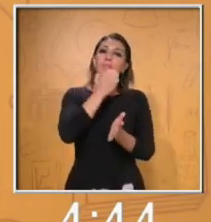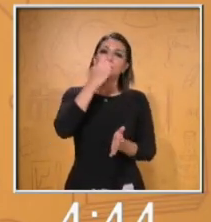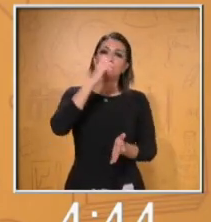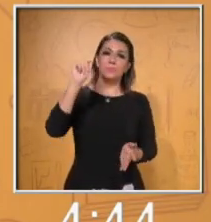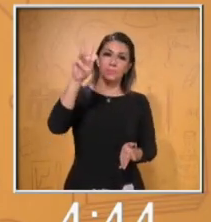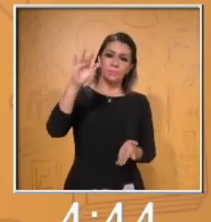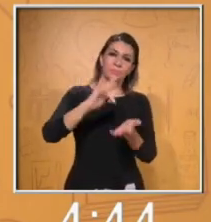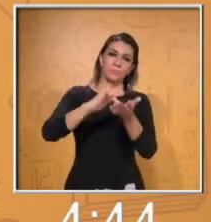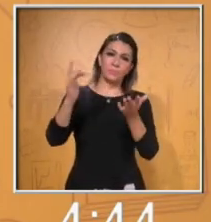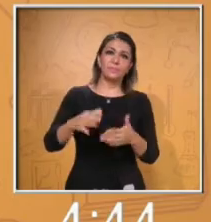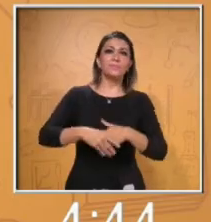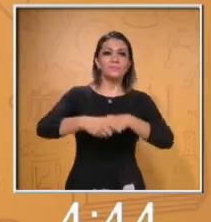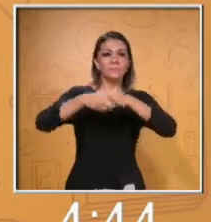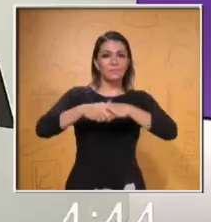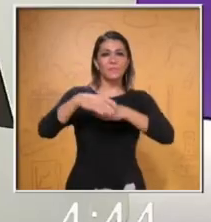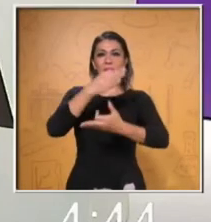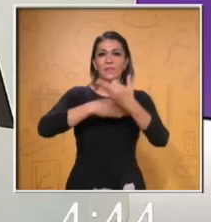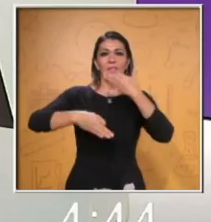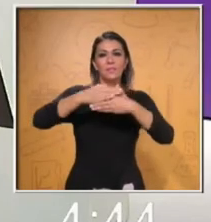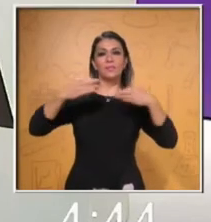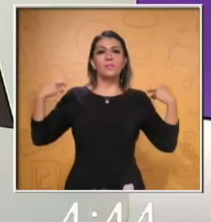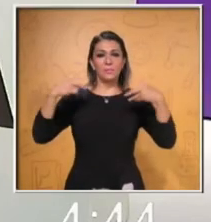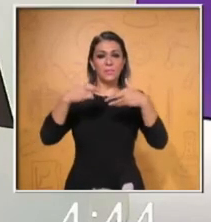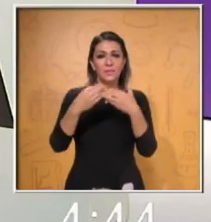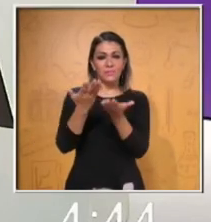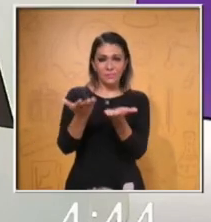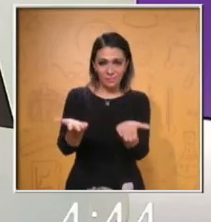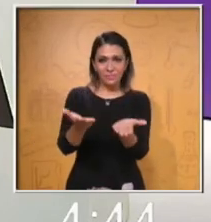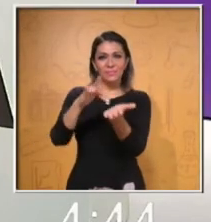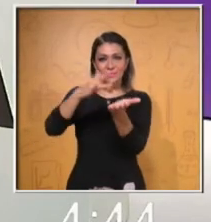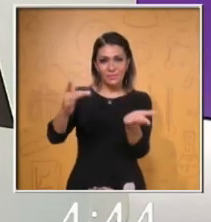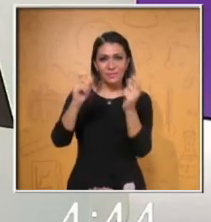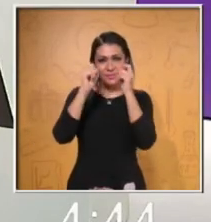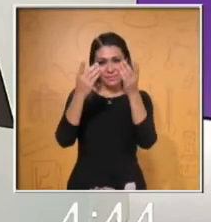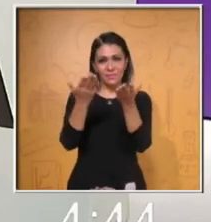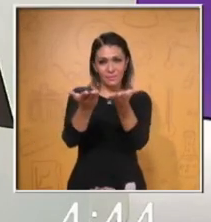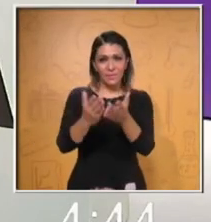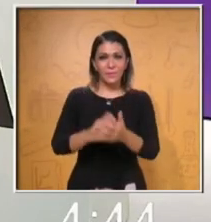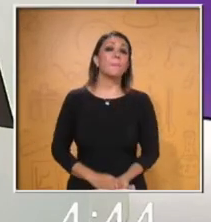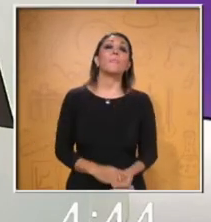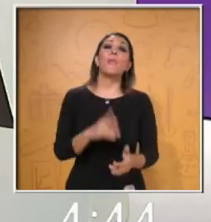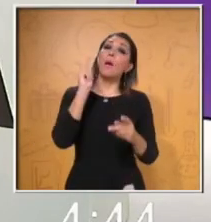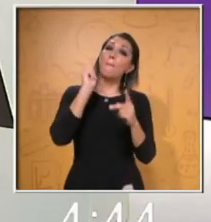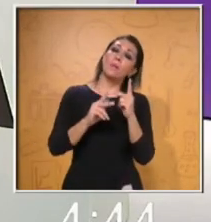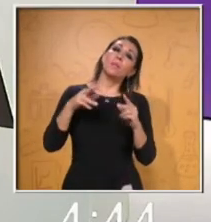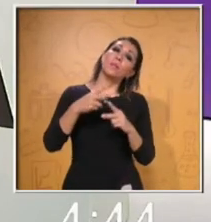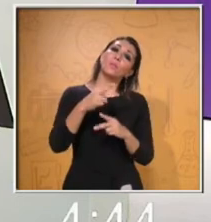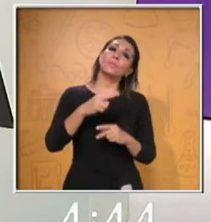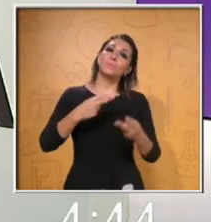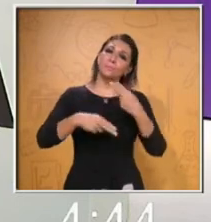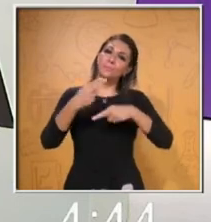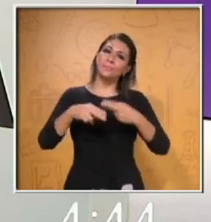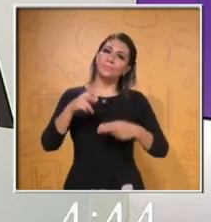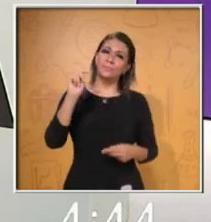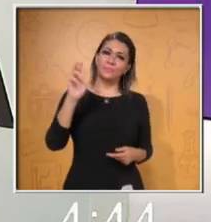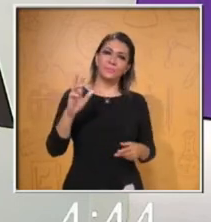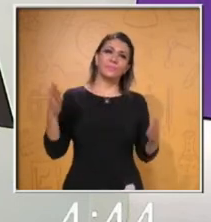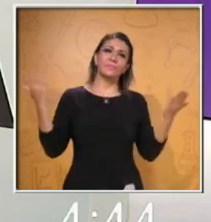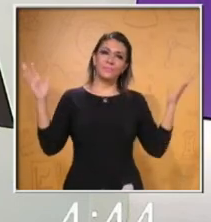TV. Un saludo para todos ellos, nuestro reconocimiento y admiración. Vamos a un corte comercial y en un momento regresamos.